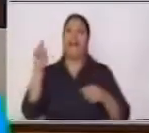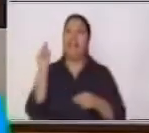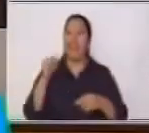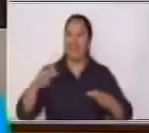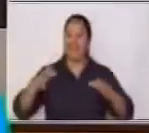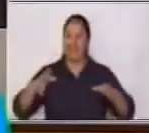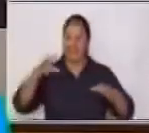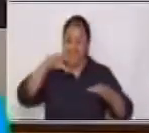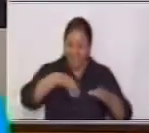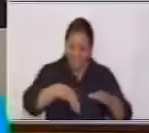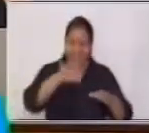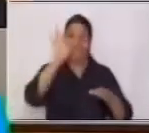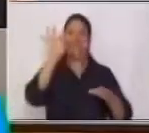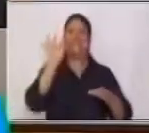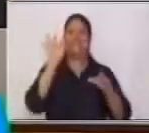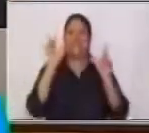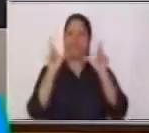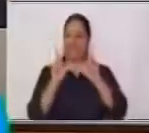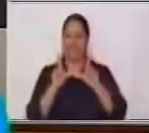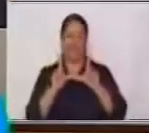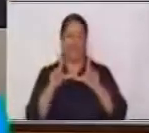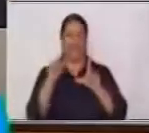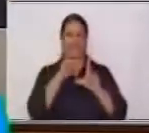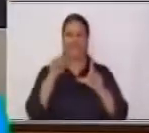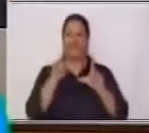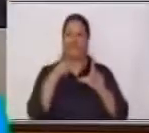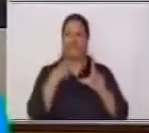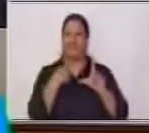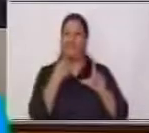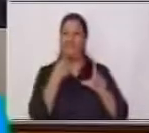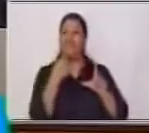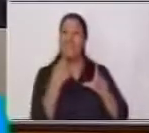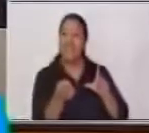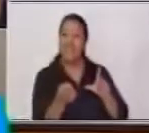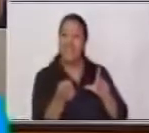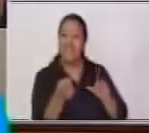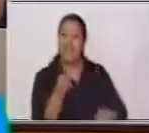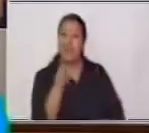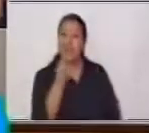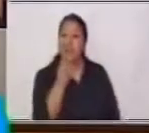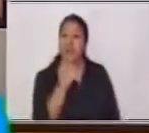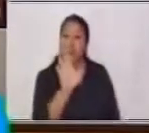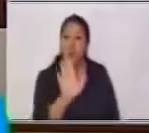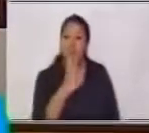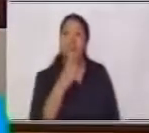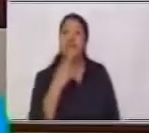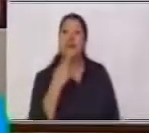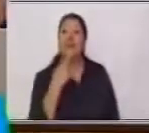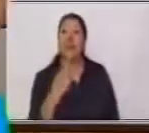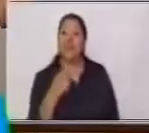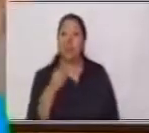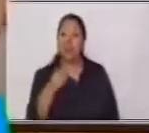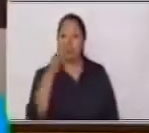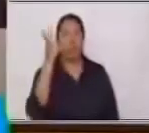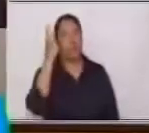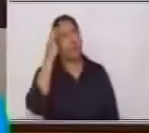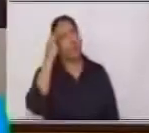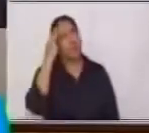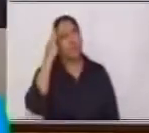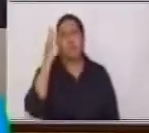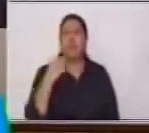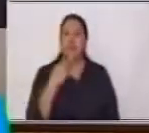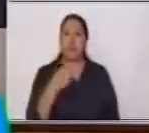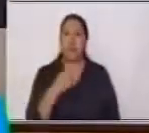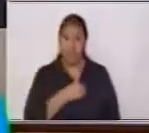Las adivinanzas Que les voy a decir Y ustedes Van a responder ¿Quieren jugar?